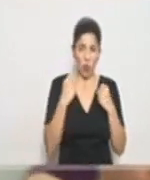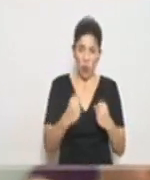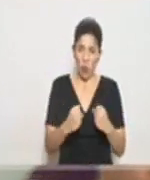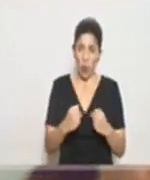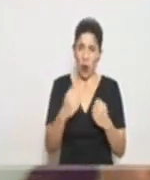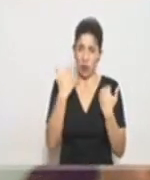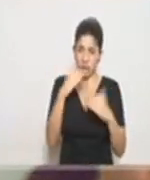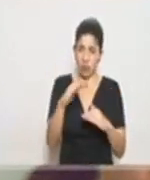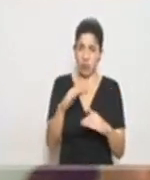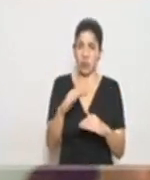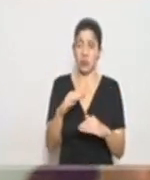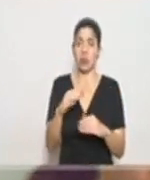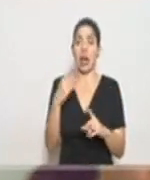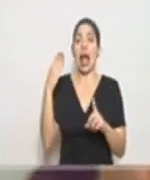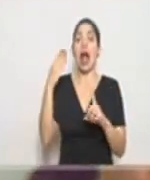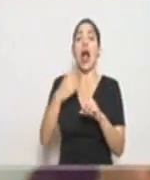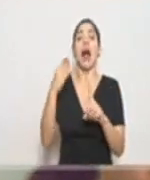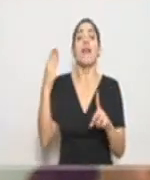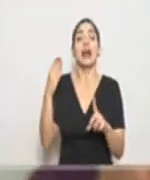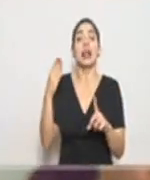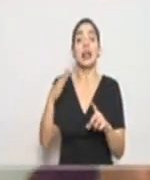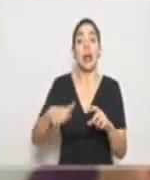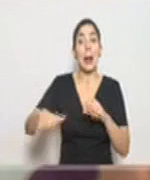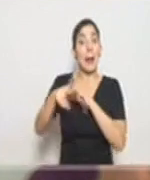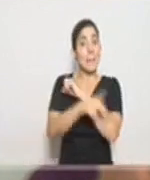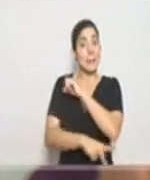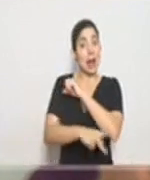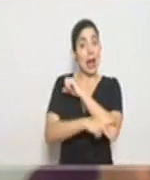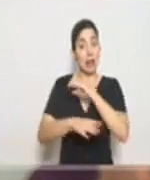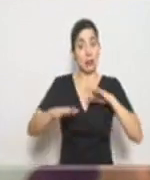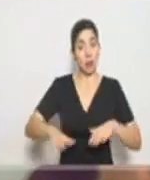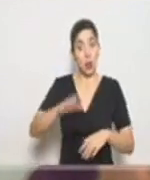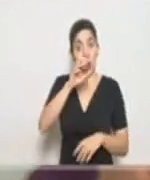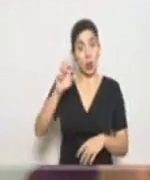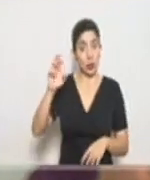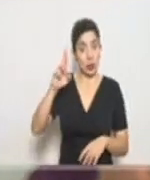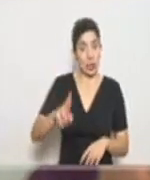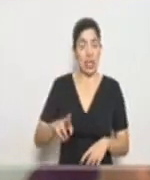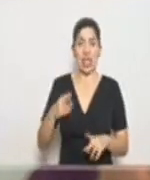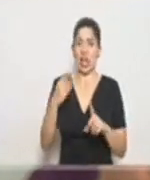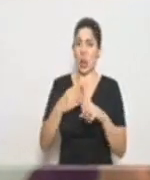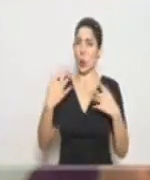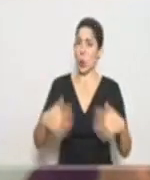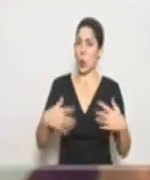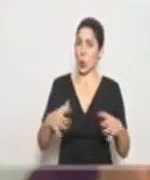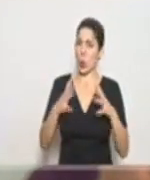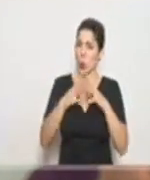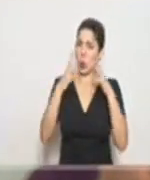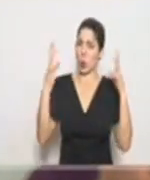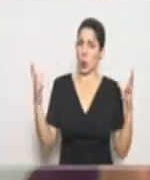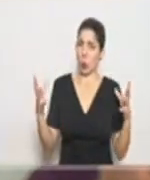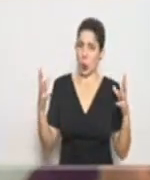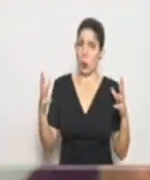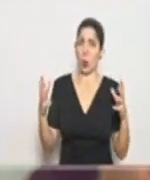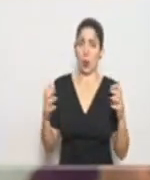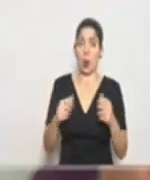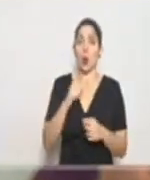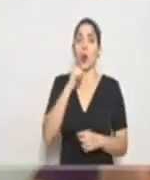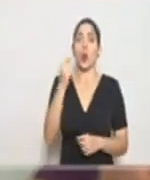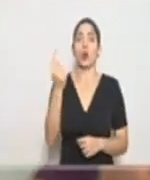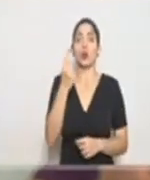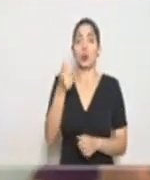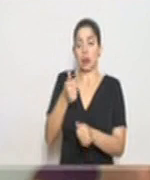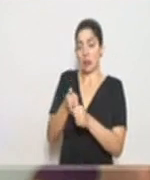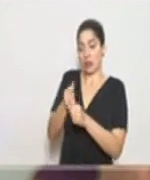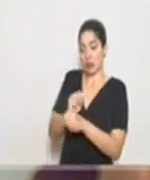las repercusiones como país, ya como Costa Rica, van a ser enormes, mucho más allá de lo que puede provocar el mismo